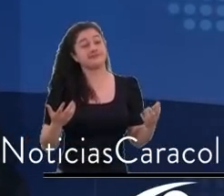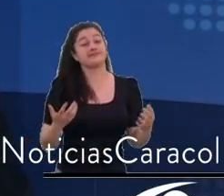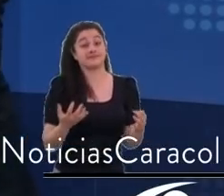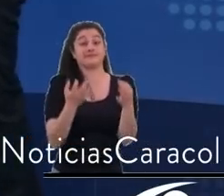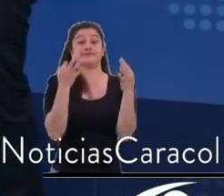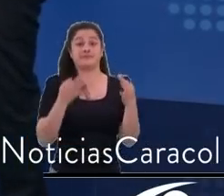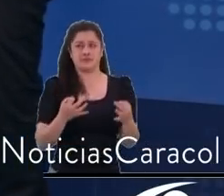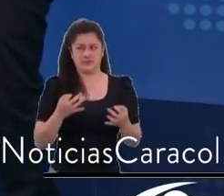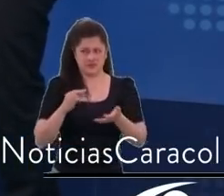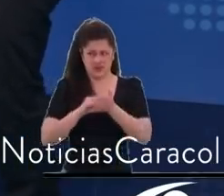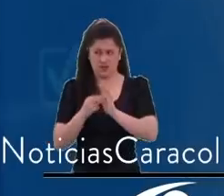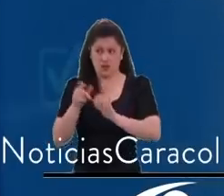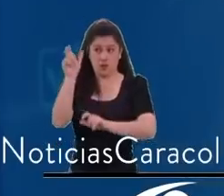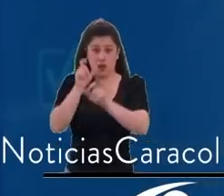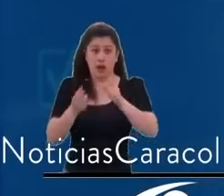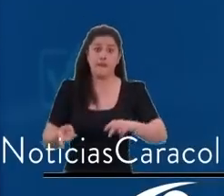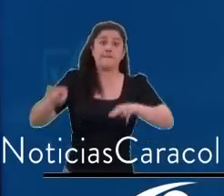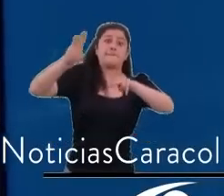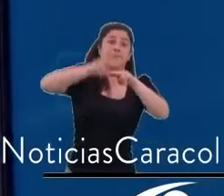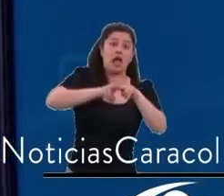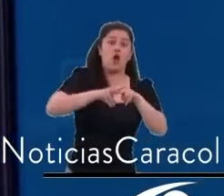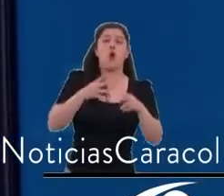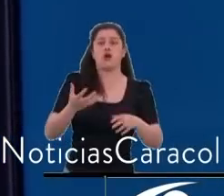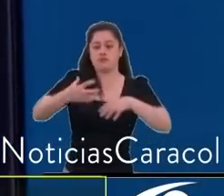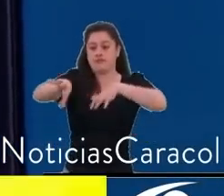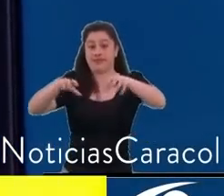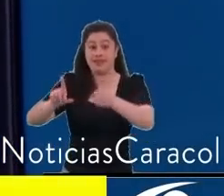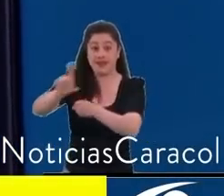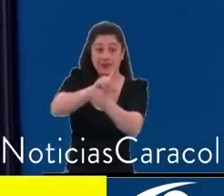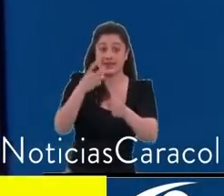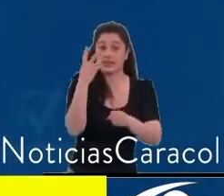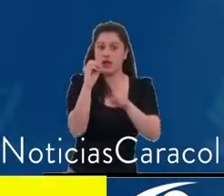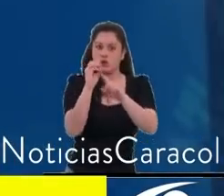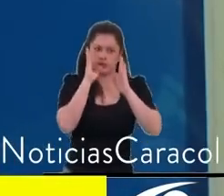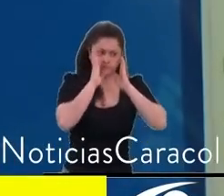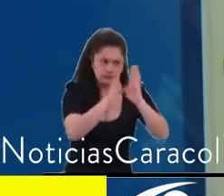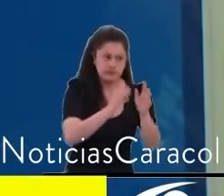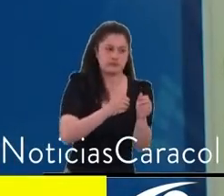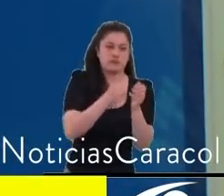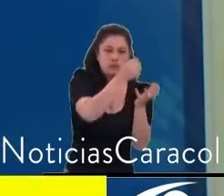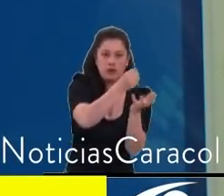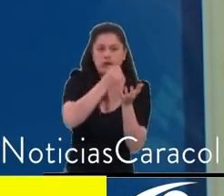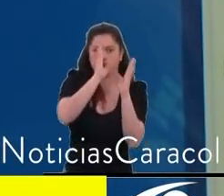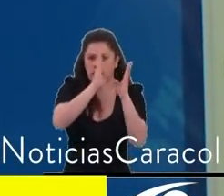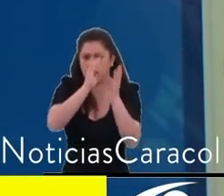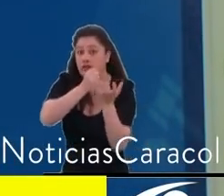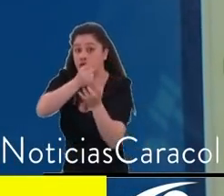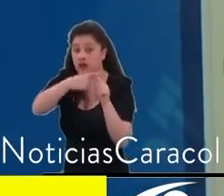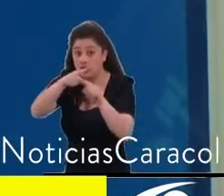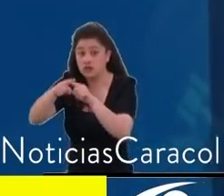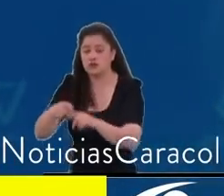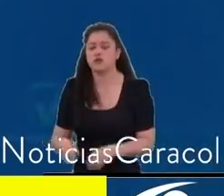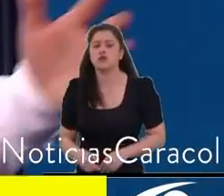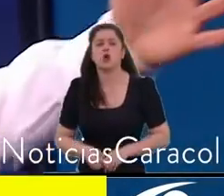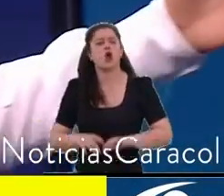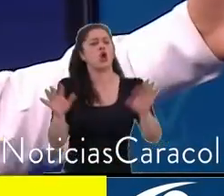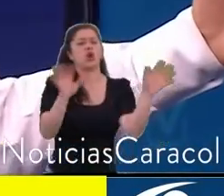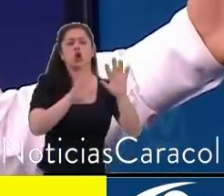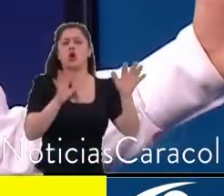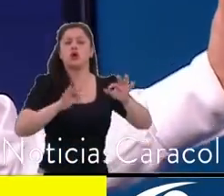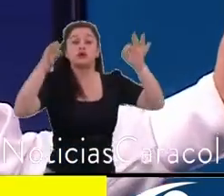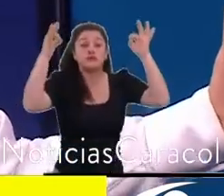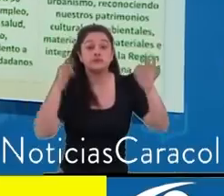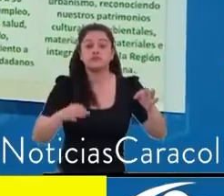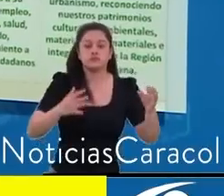administración y demás? No, eso es acercar la ciudad a la gente. Voy a decir lo que le pasa a mucha gente. Bogotá es una ciudad muy